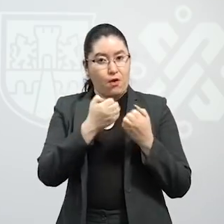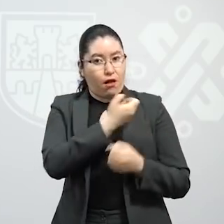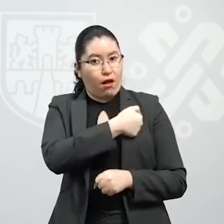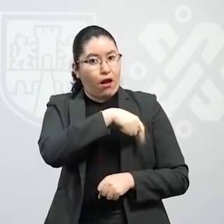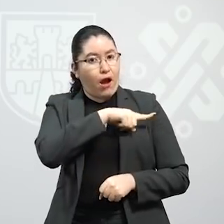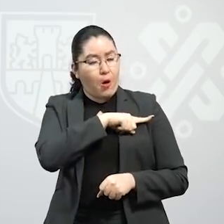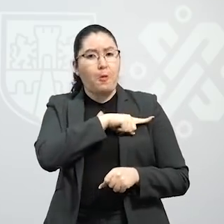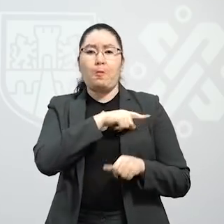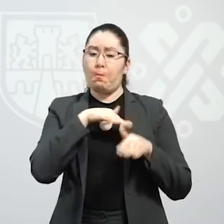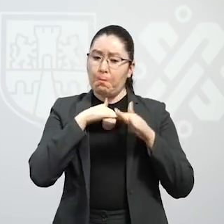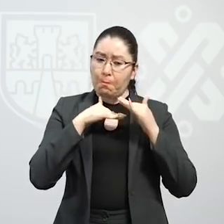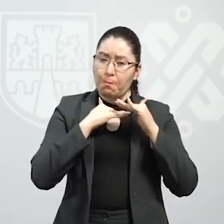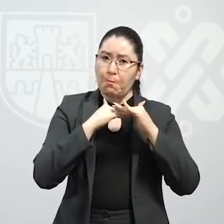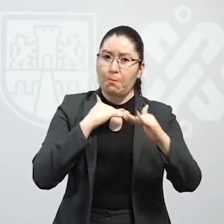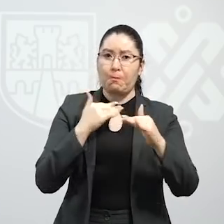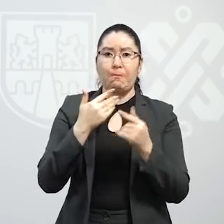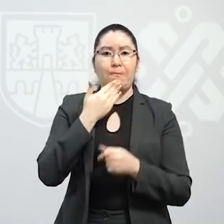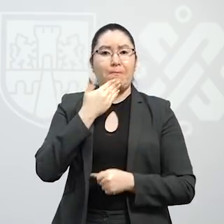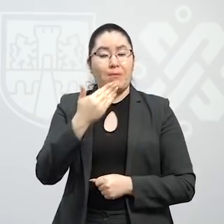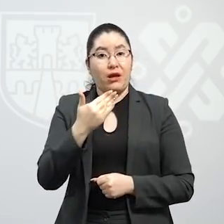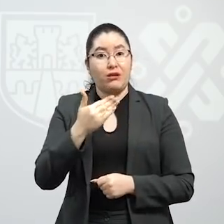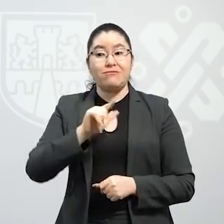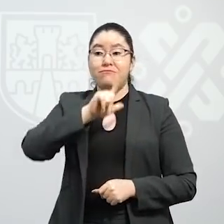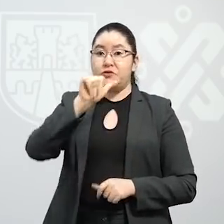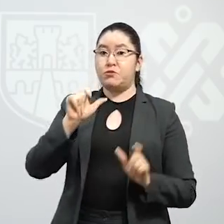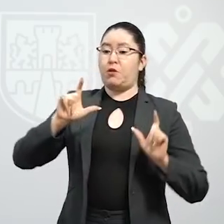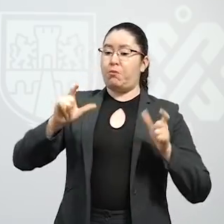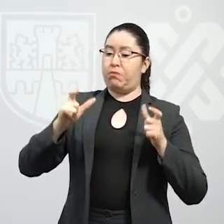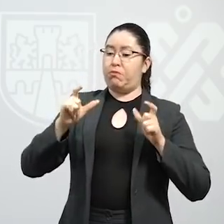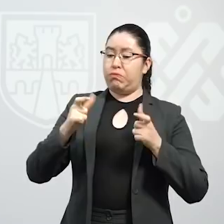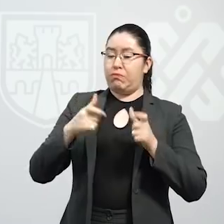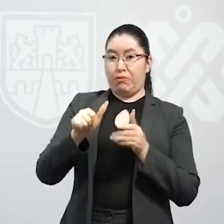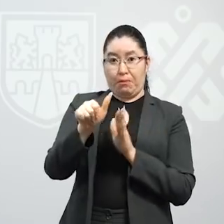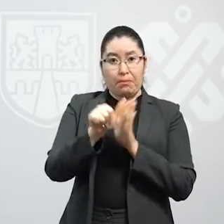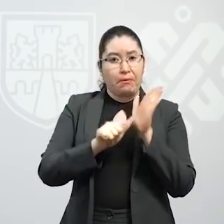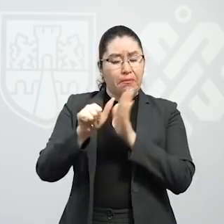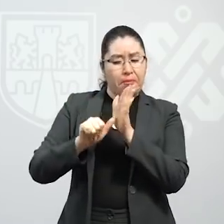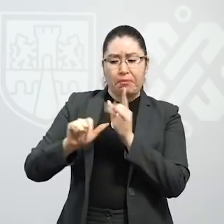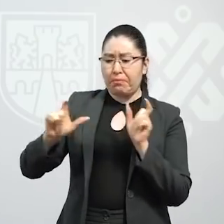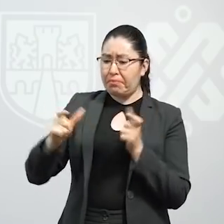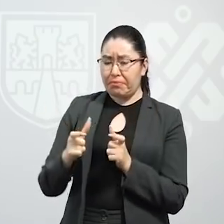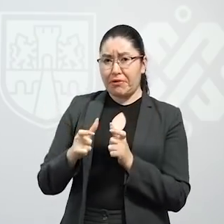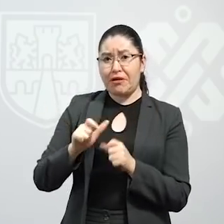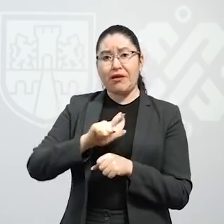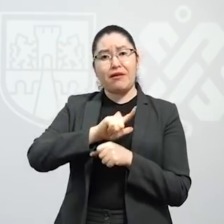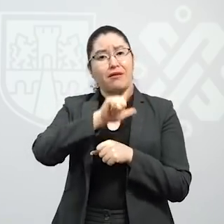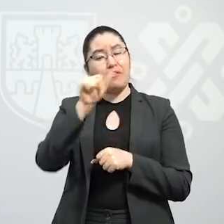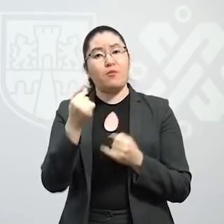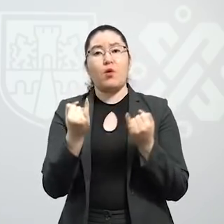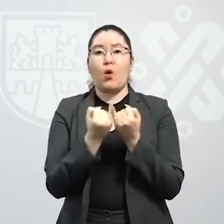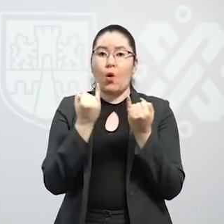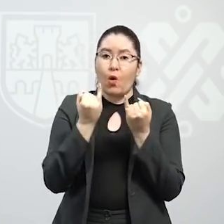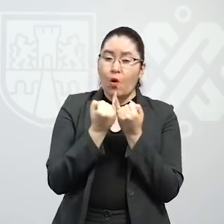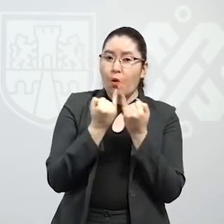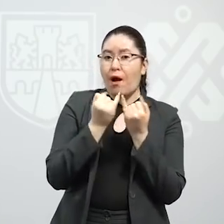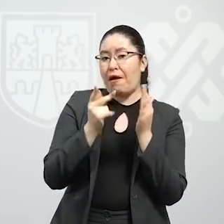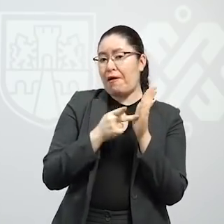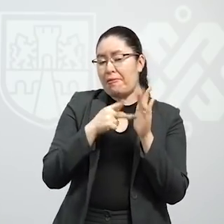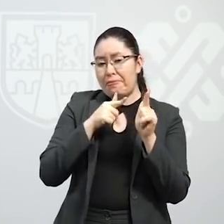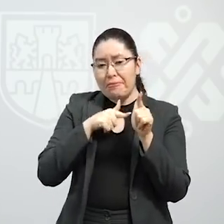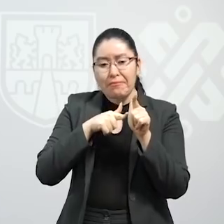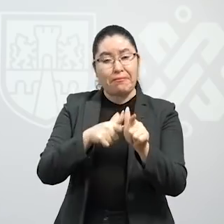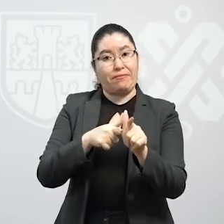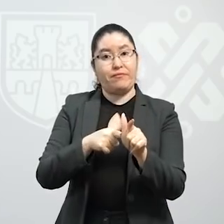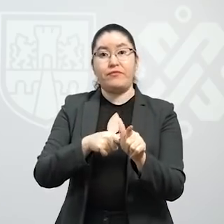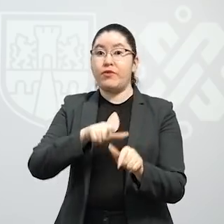sanitaria se estabilizó, tuvimos una disminución durante varios meses, una estabilización y hacia finales